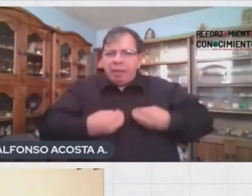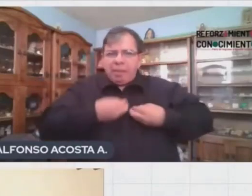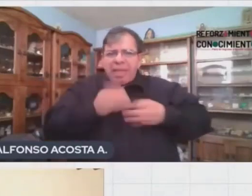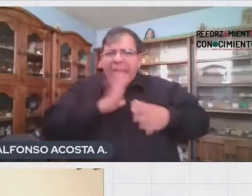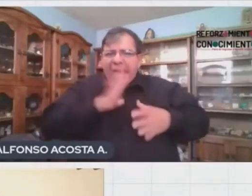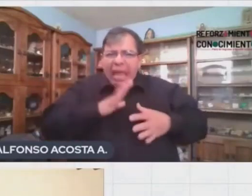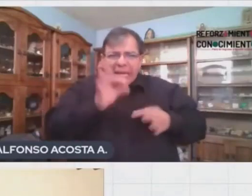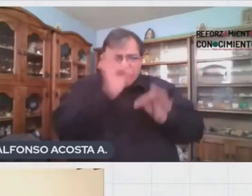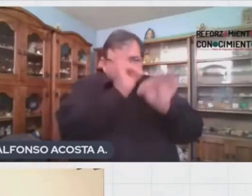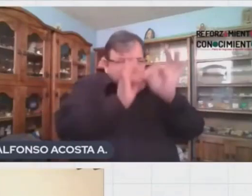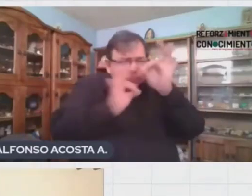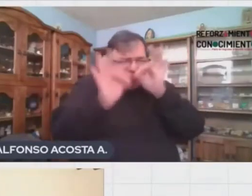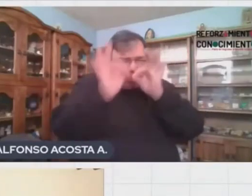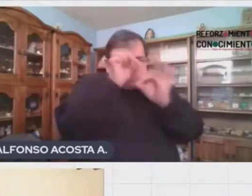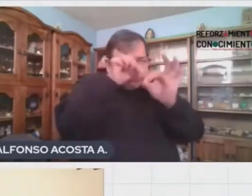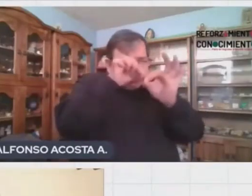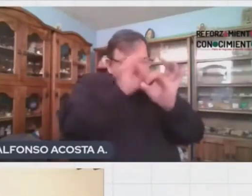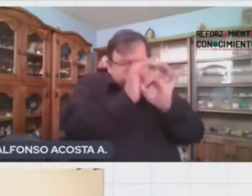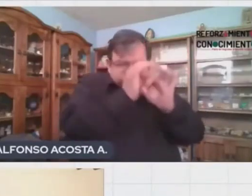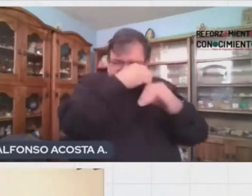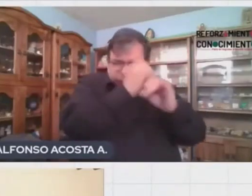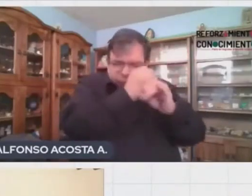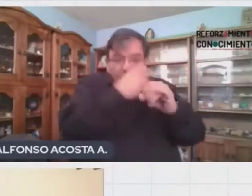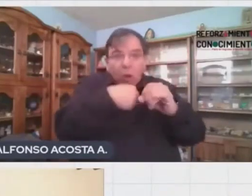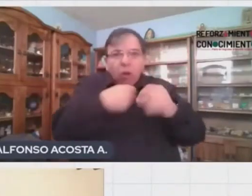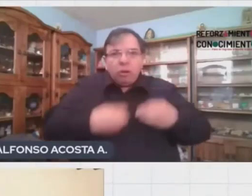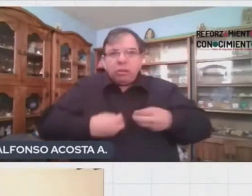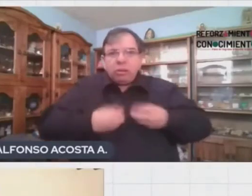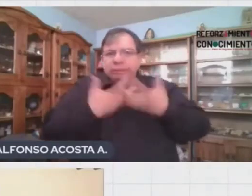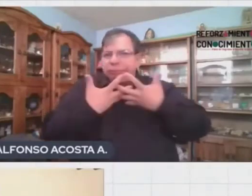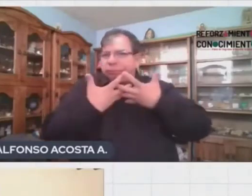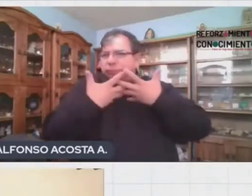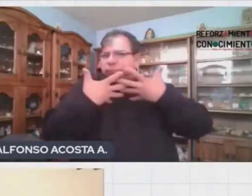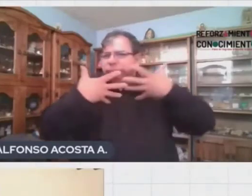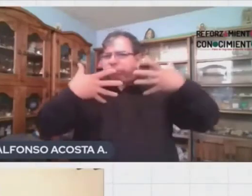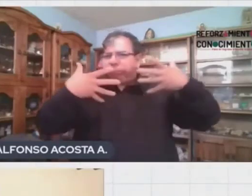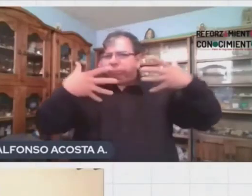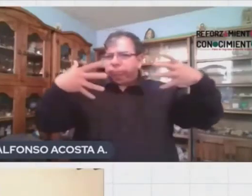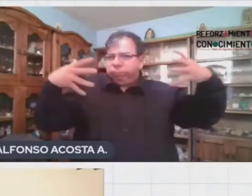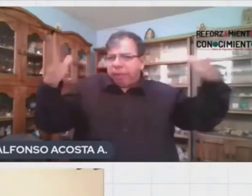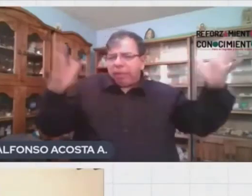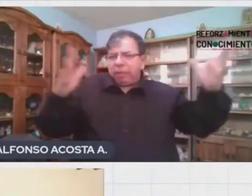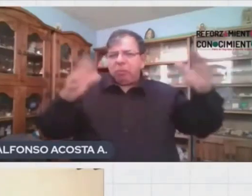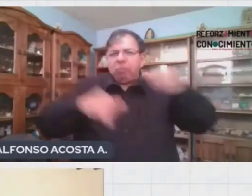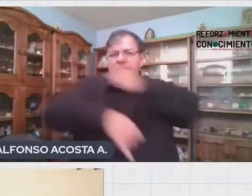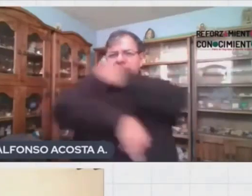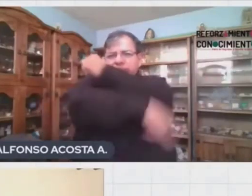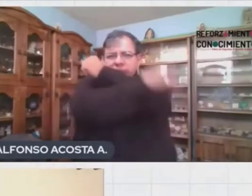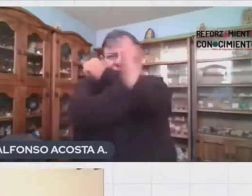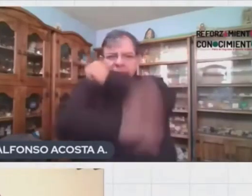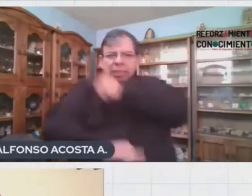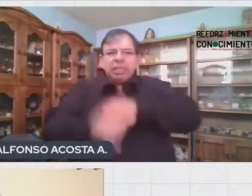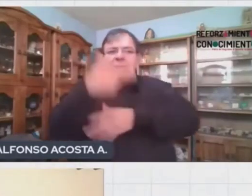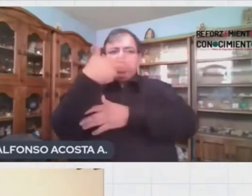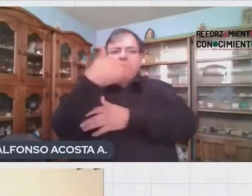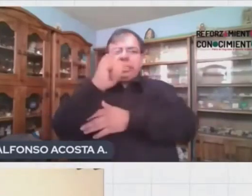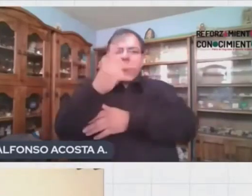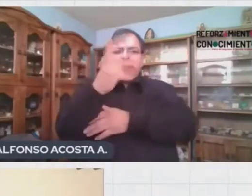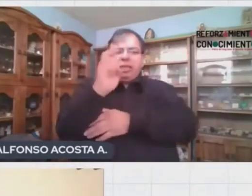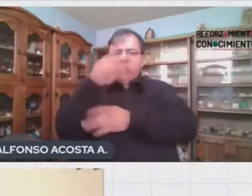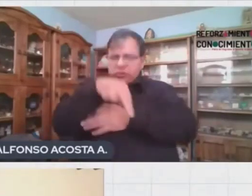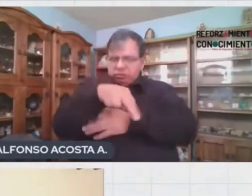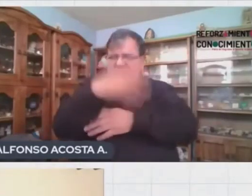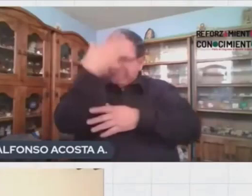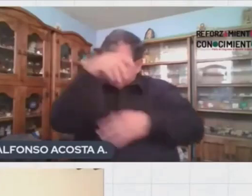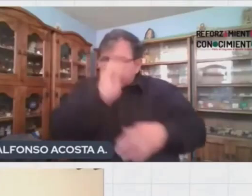bacterias, como seres macroscópicos enormes como la ballena azul y el hiperion. ¿Has sabido hablar del